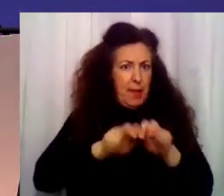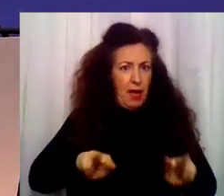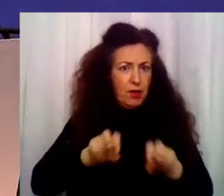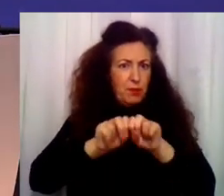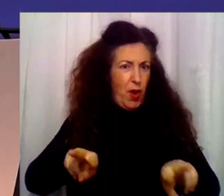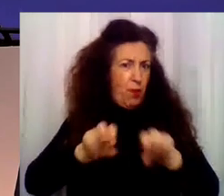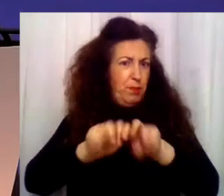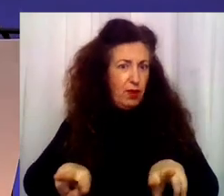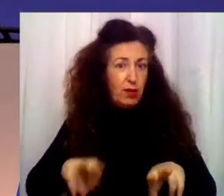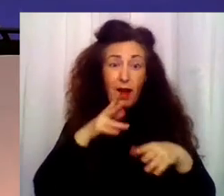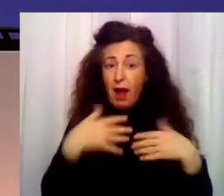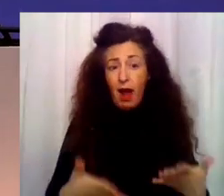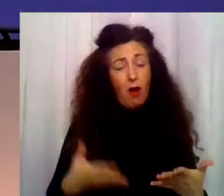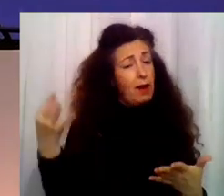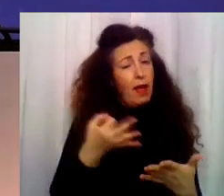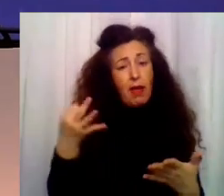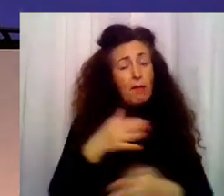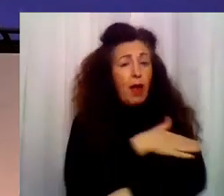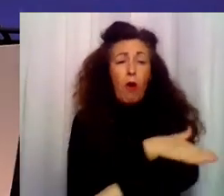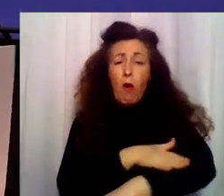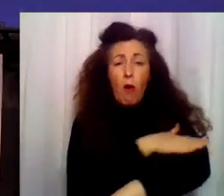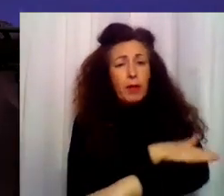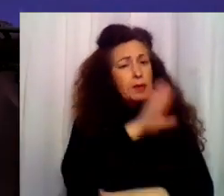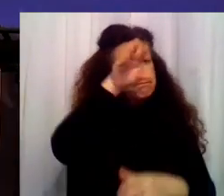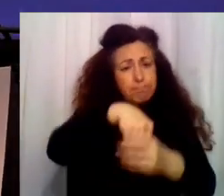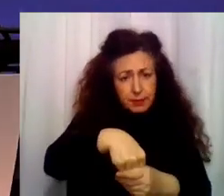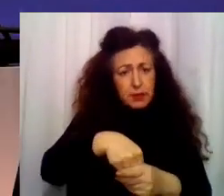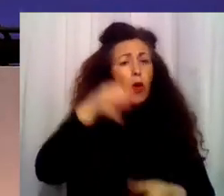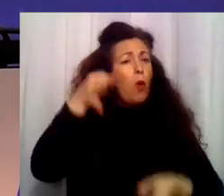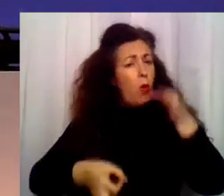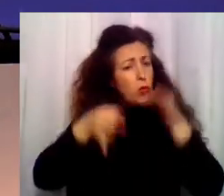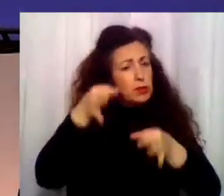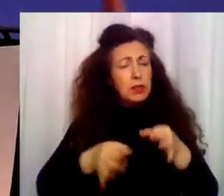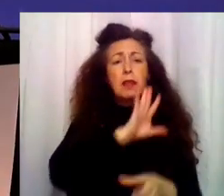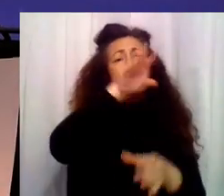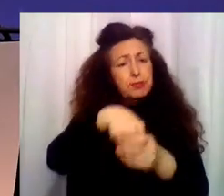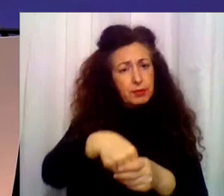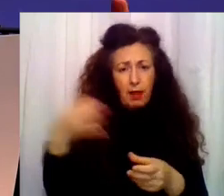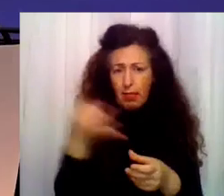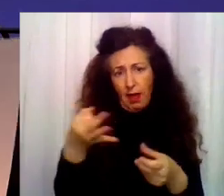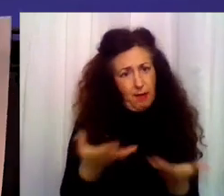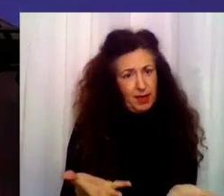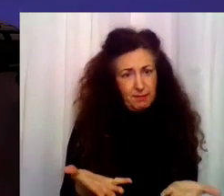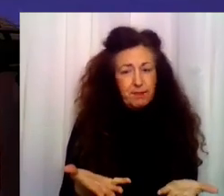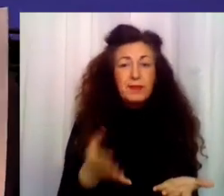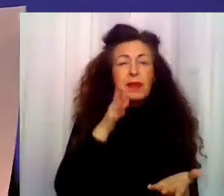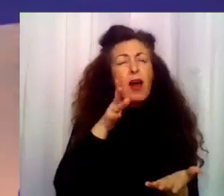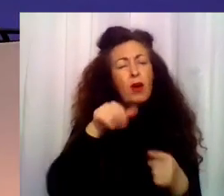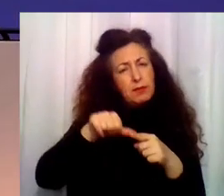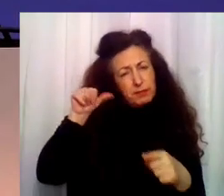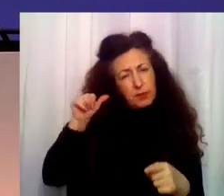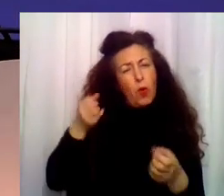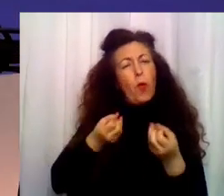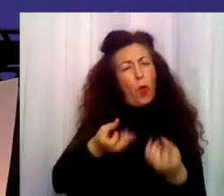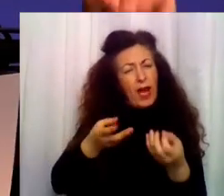punto en el que se hace necesaria la intervención del gobierno y de la justicia en este tema. Vamos a hacer un recorrido por algunos de los últimos episodios de